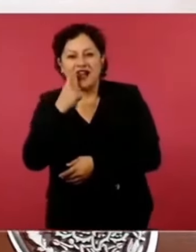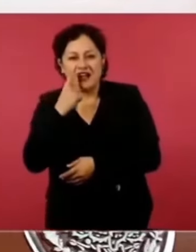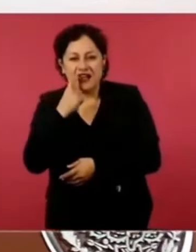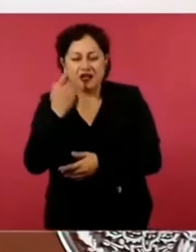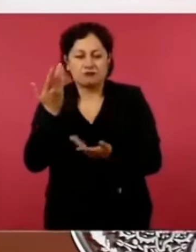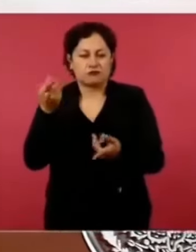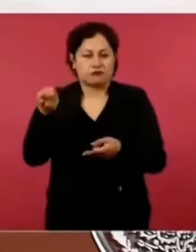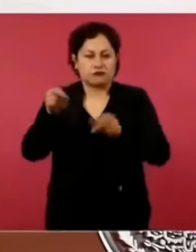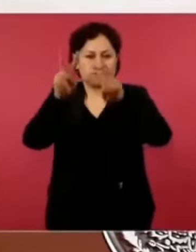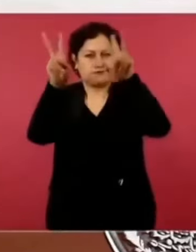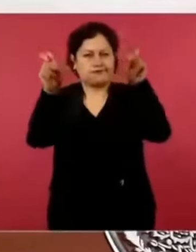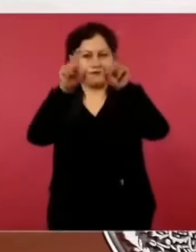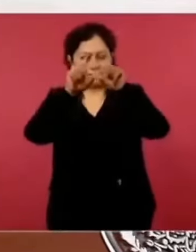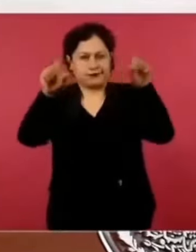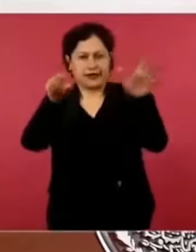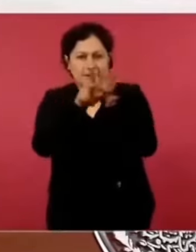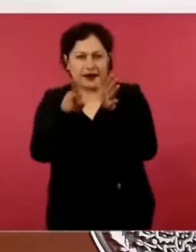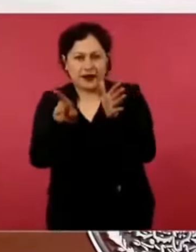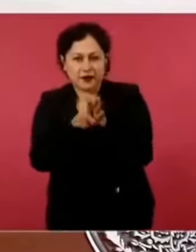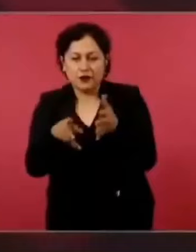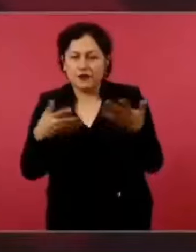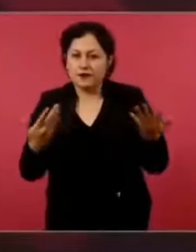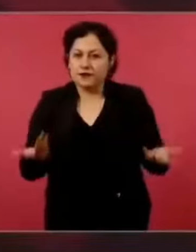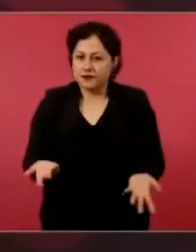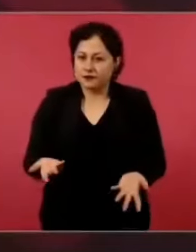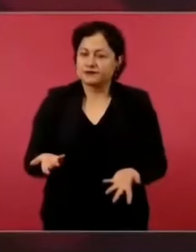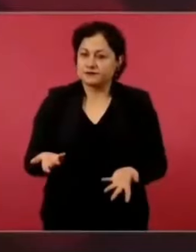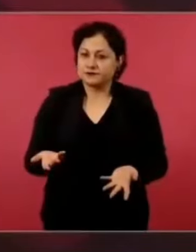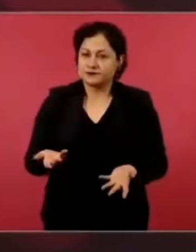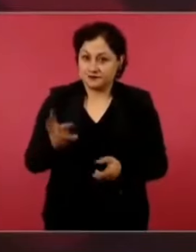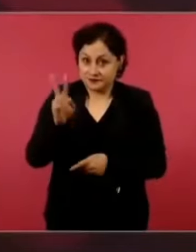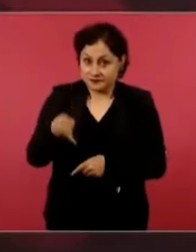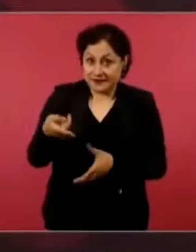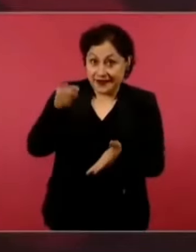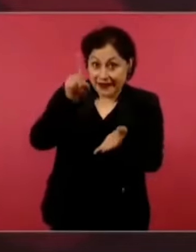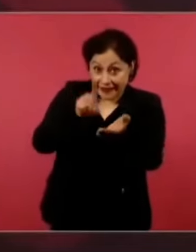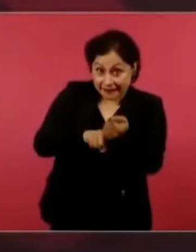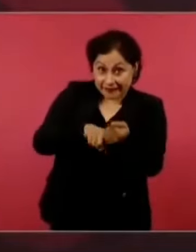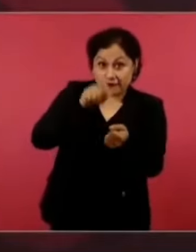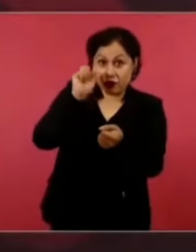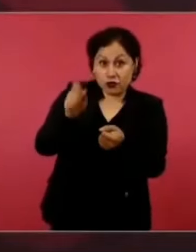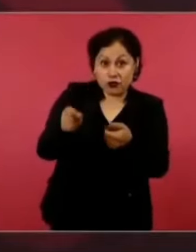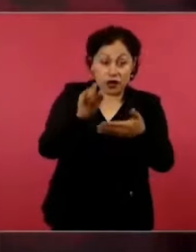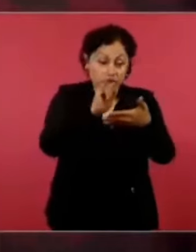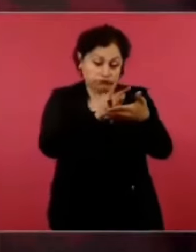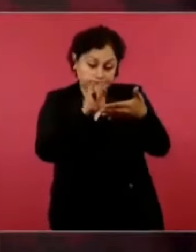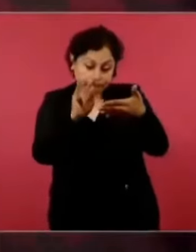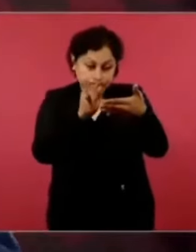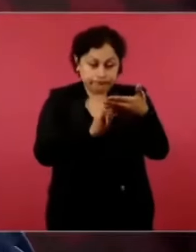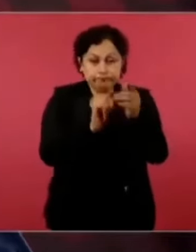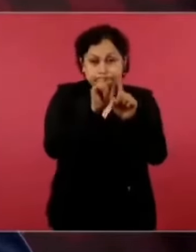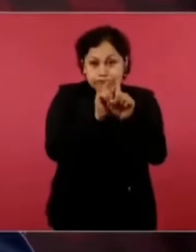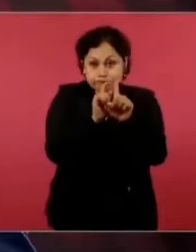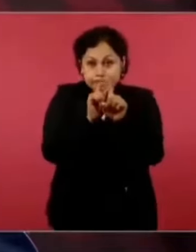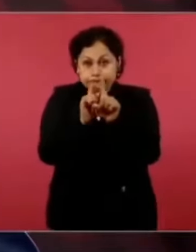imágenes, caricatura y poco texto,